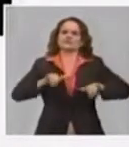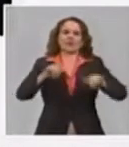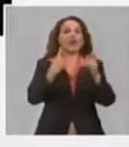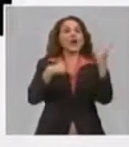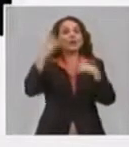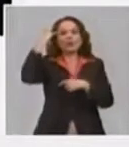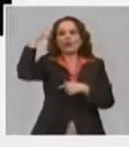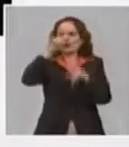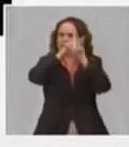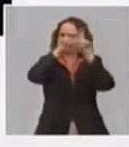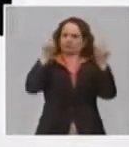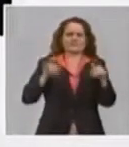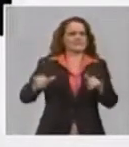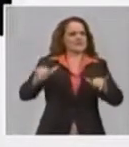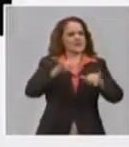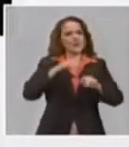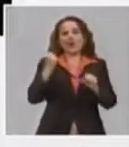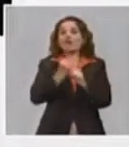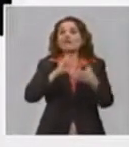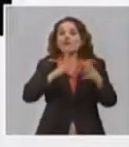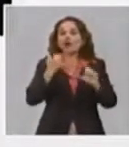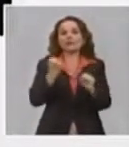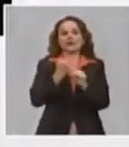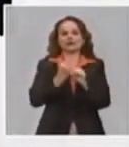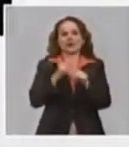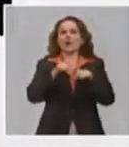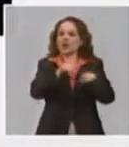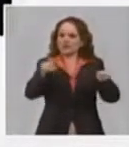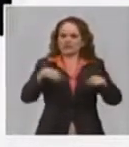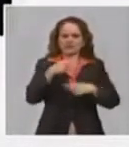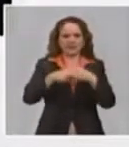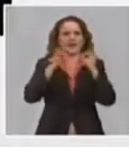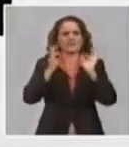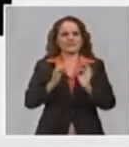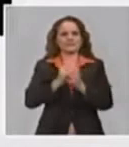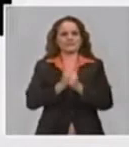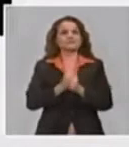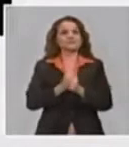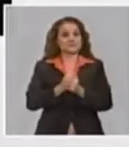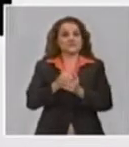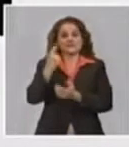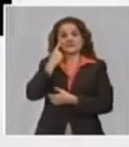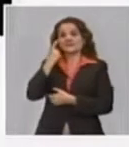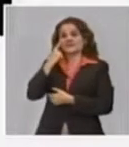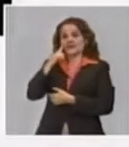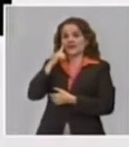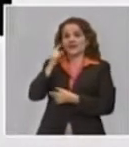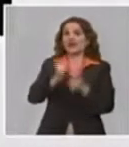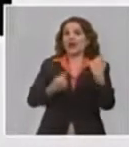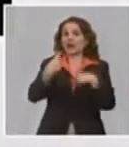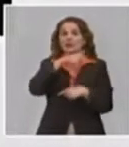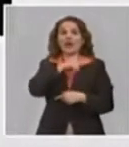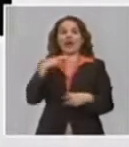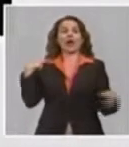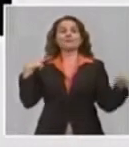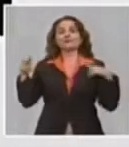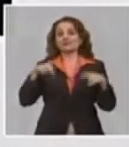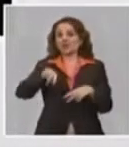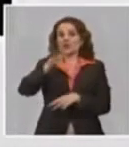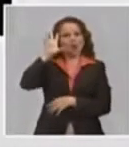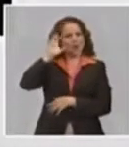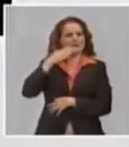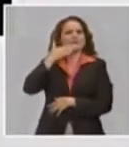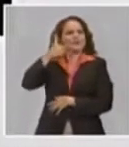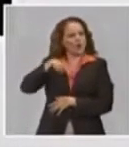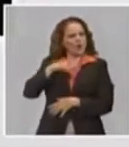medida, pero sí está implementado. ¿Se va comprendiendo mejor entre las administraciones las posibilidades que brinda el trabajo del Sí,